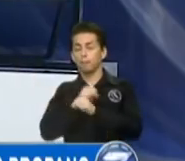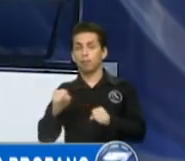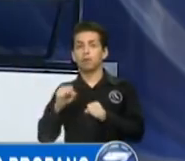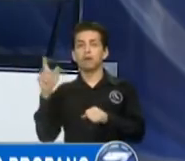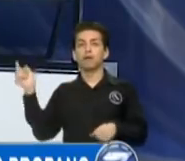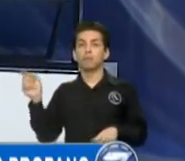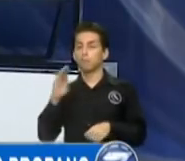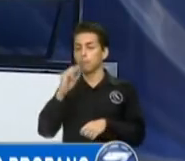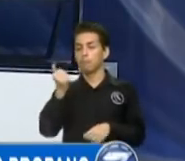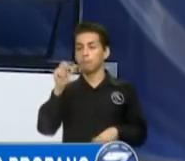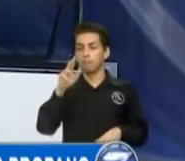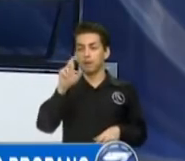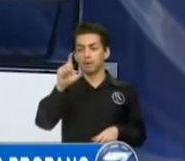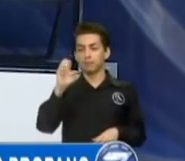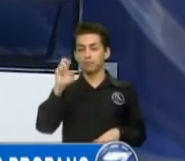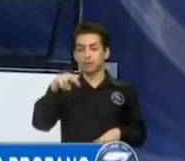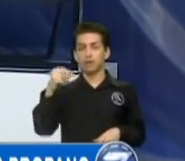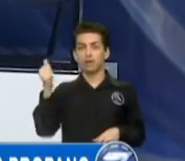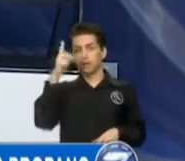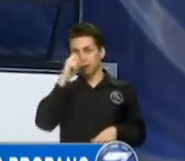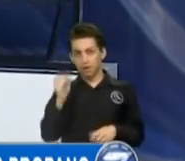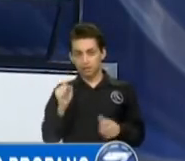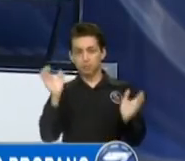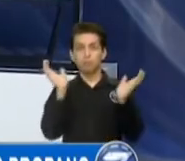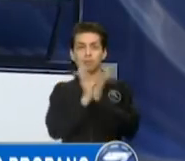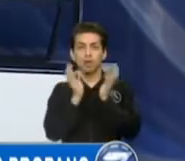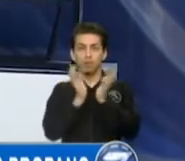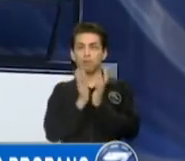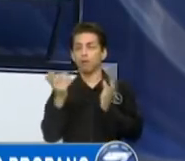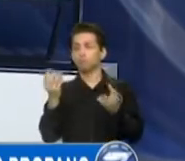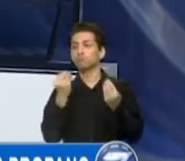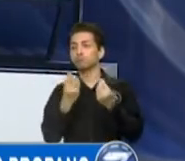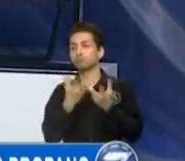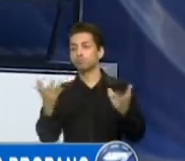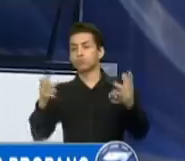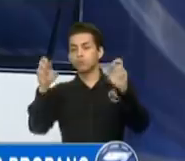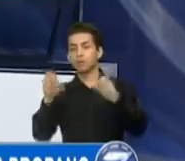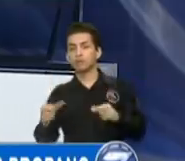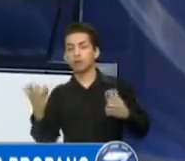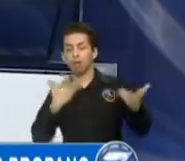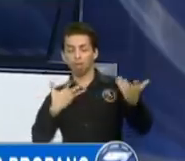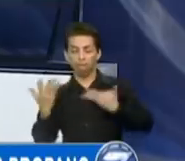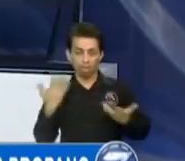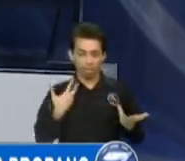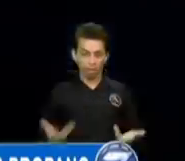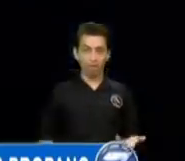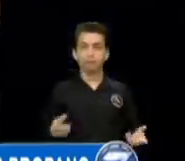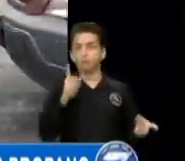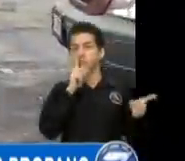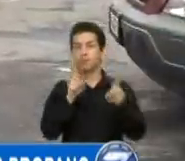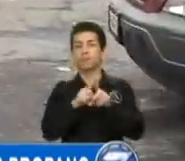provocó que varios, varias personas resultaran heridas y también varios locales destruidos.